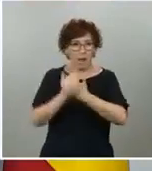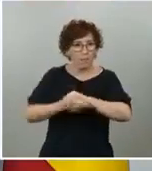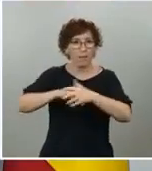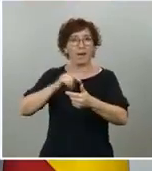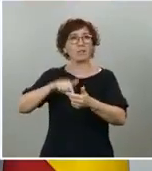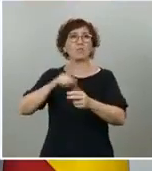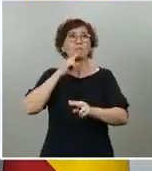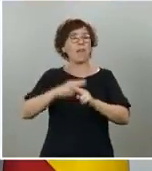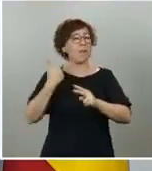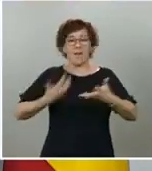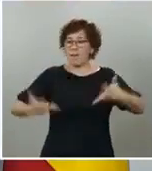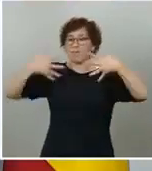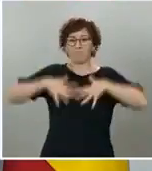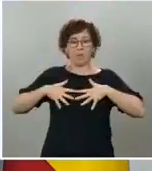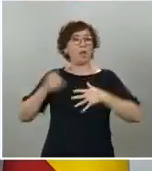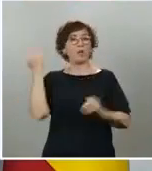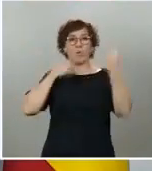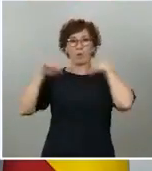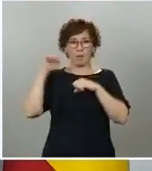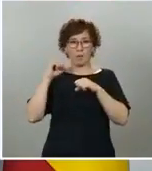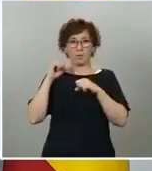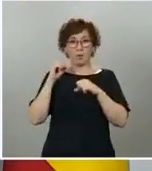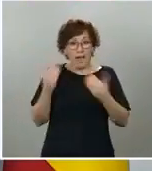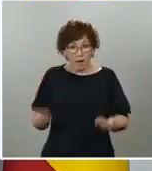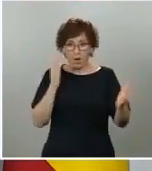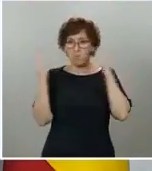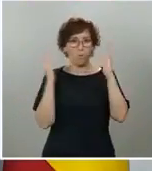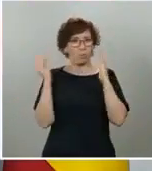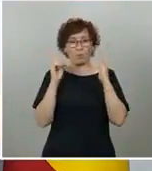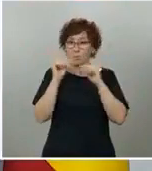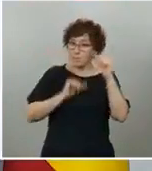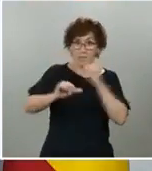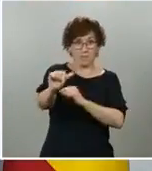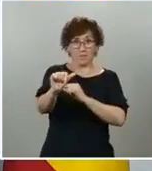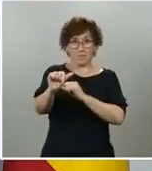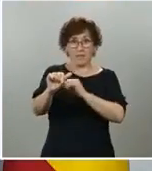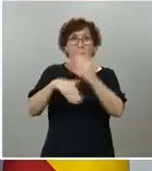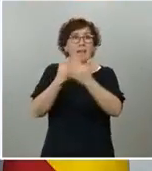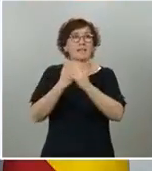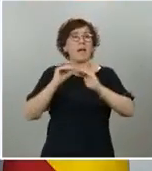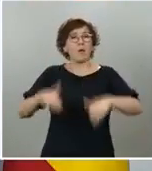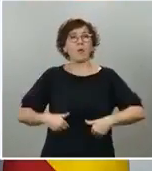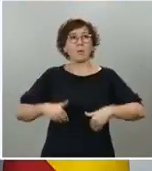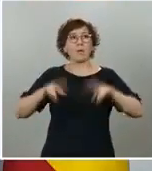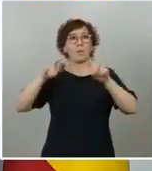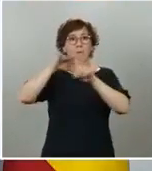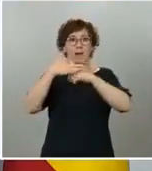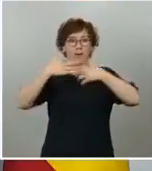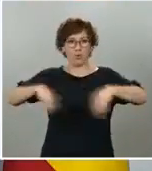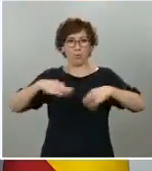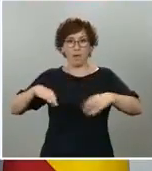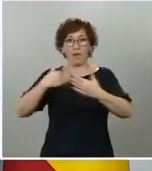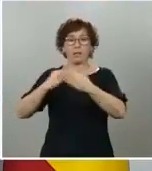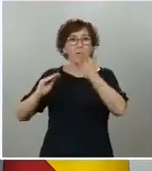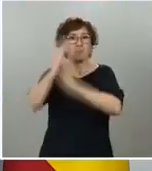ya en toda la etapa, no solo de desescalado, sino de nueva normalidad, hasta que no radiquemos, gracias a una terapia o gracias a una vacuna, definitivamente el virus.